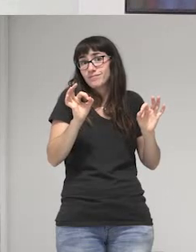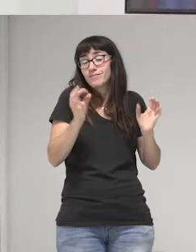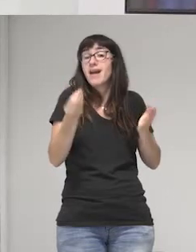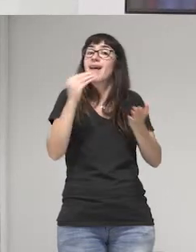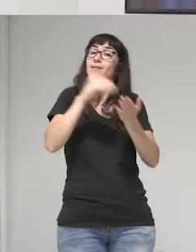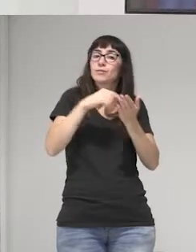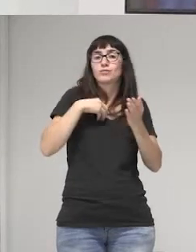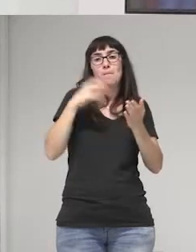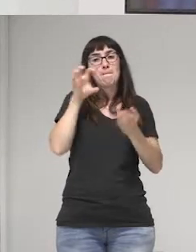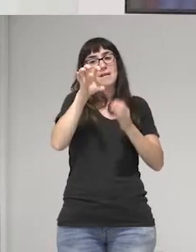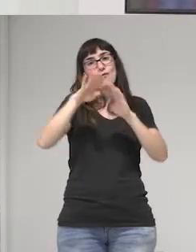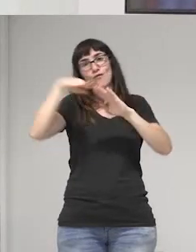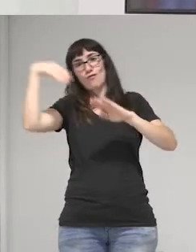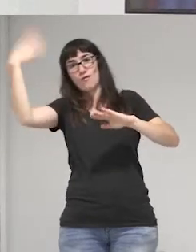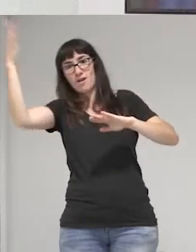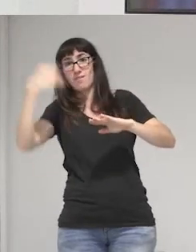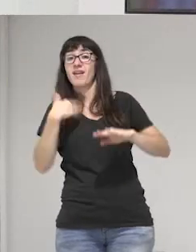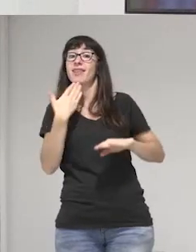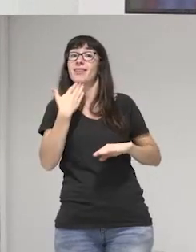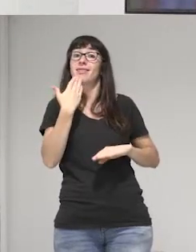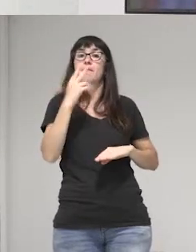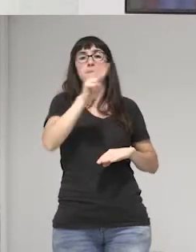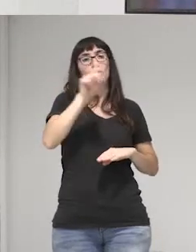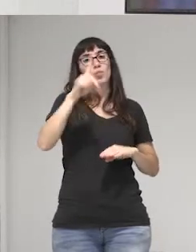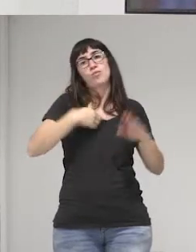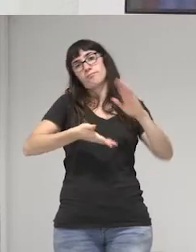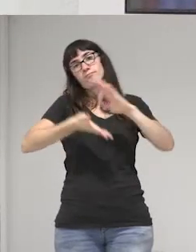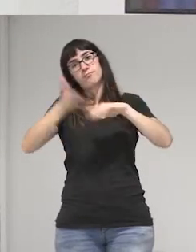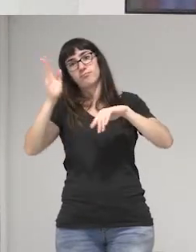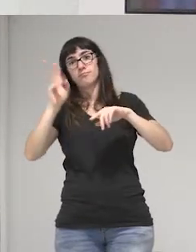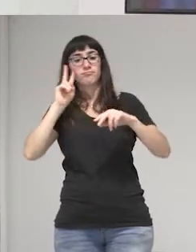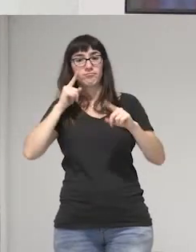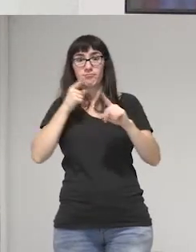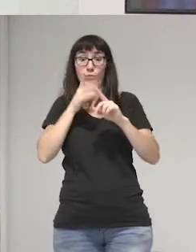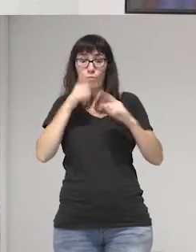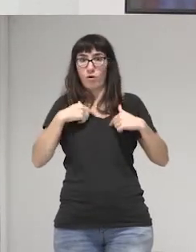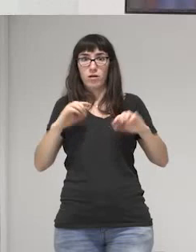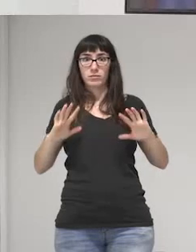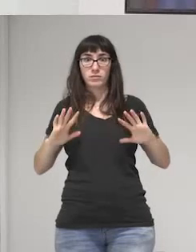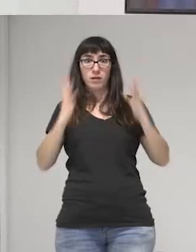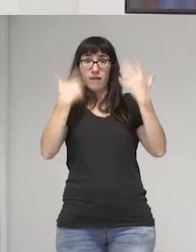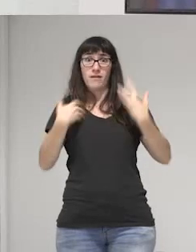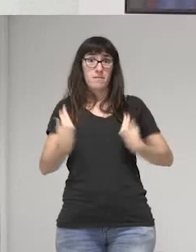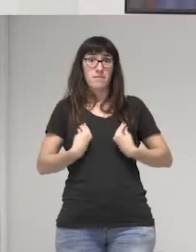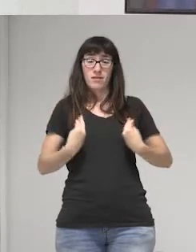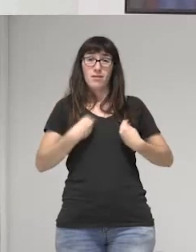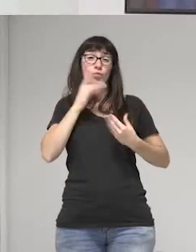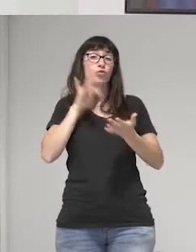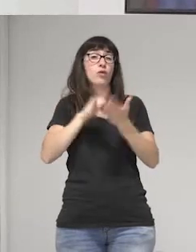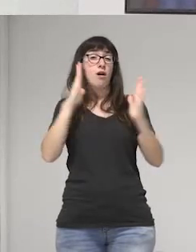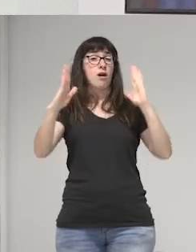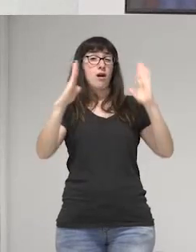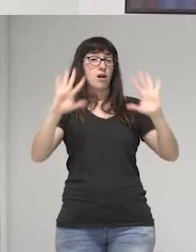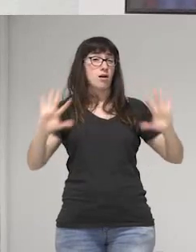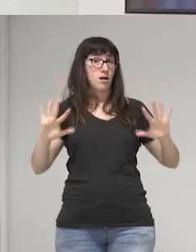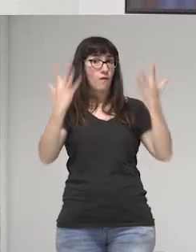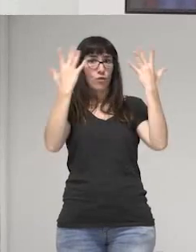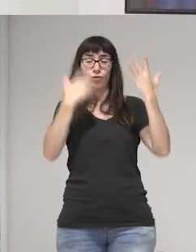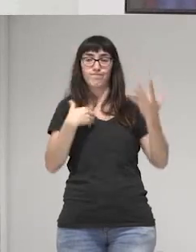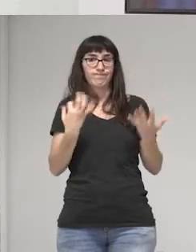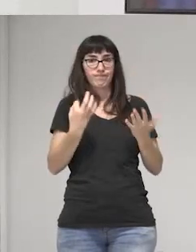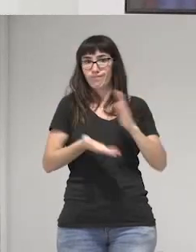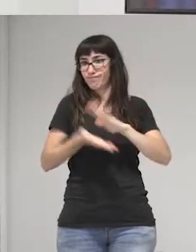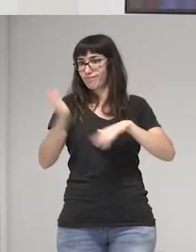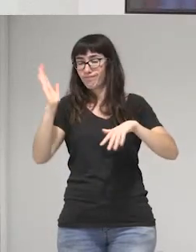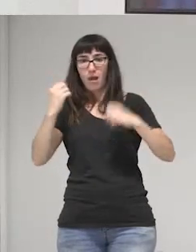país. Yo salí a la edad de 21 años para salvar la vida. Porque era parte del movimiento revolucionario. y salí a